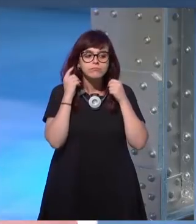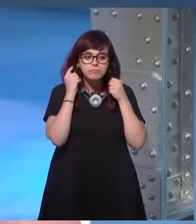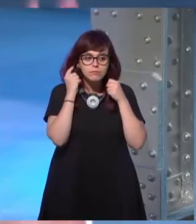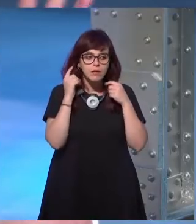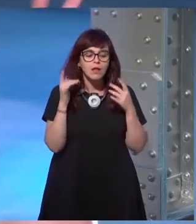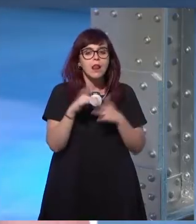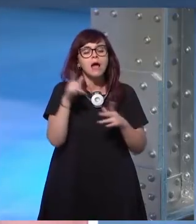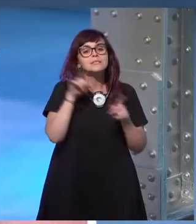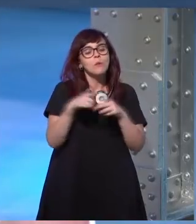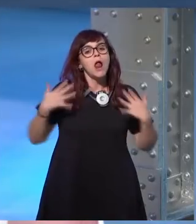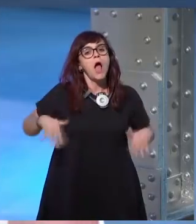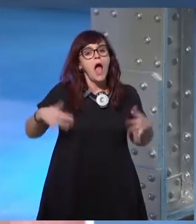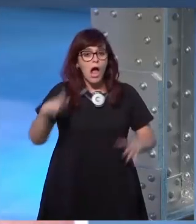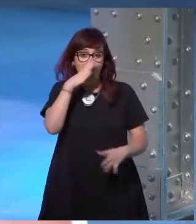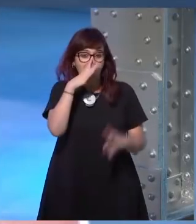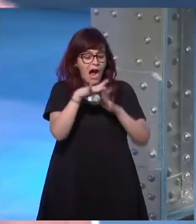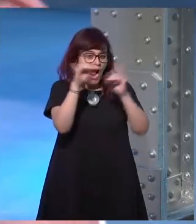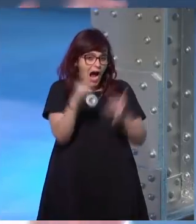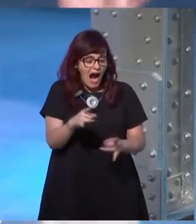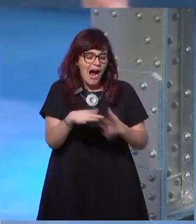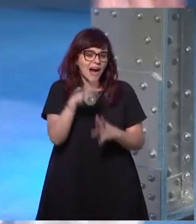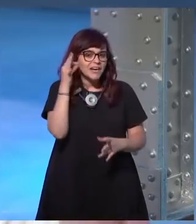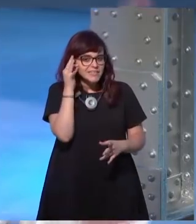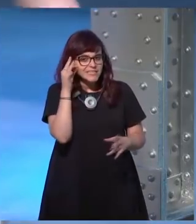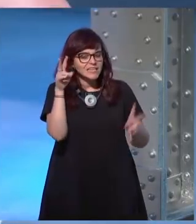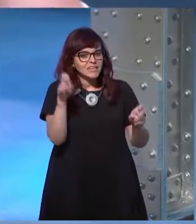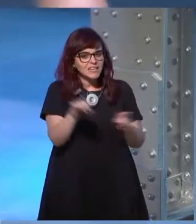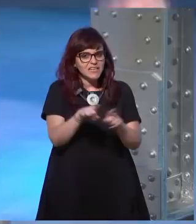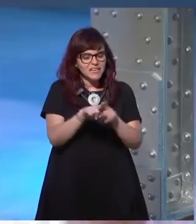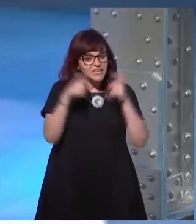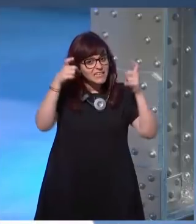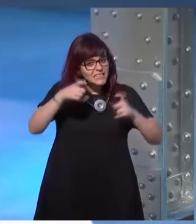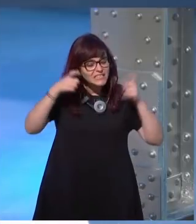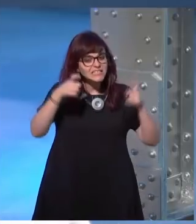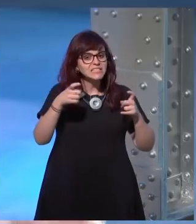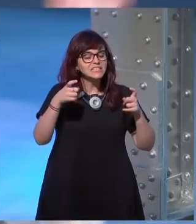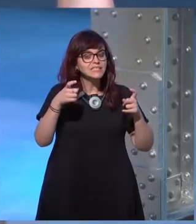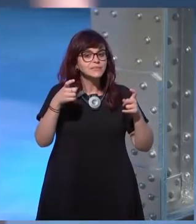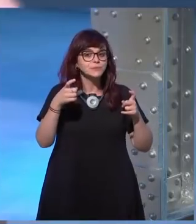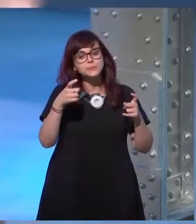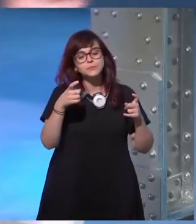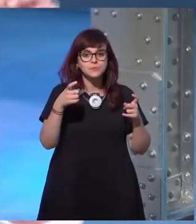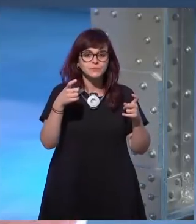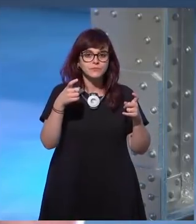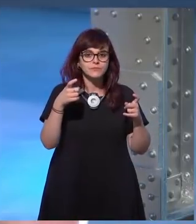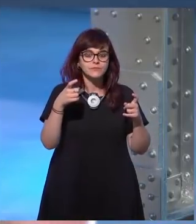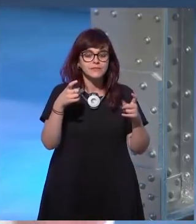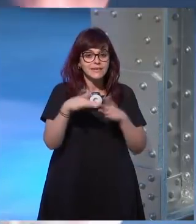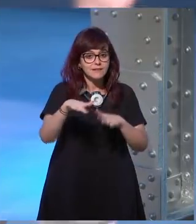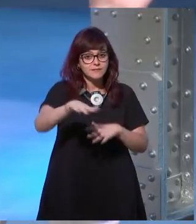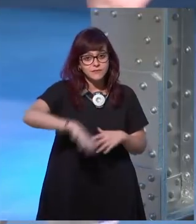las cosplayers son atractivos también hay muchas mujeres que pueden recorrer pues el espacio